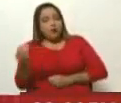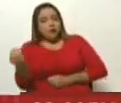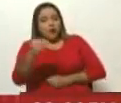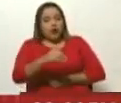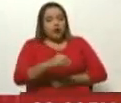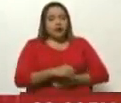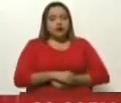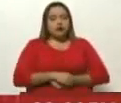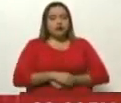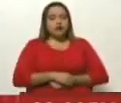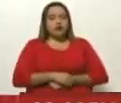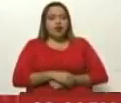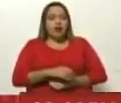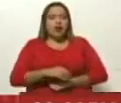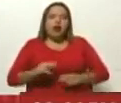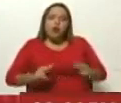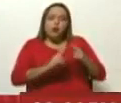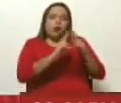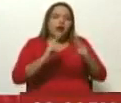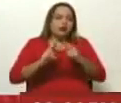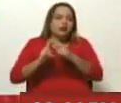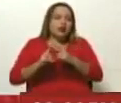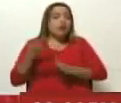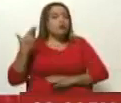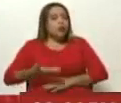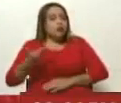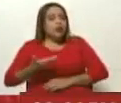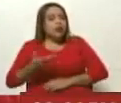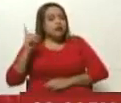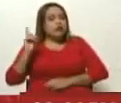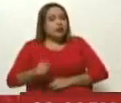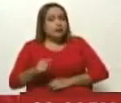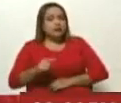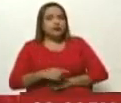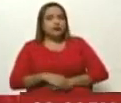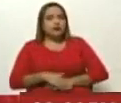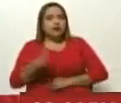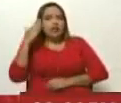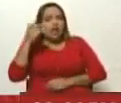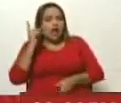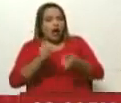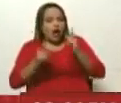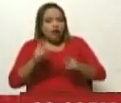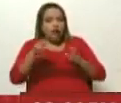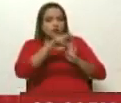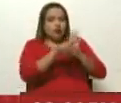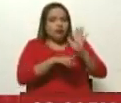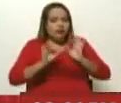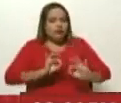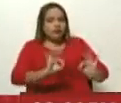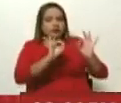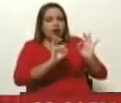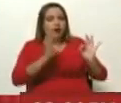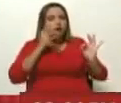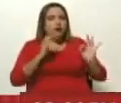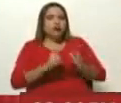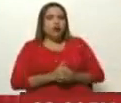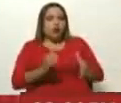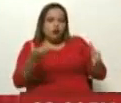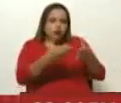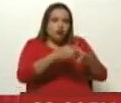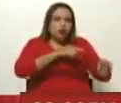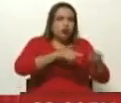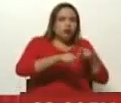encuentros. Es importante también tomar en cuenta que hay algunas medidas en específico, como juntas de control,